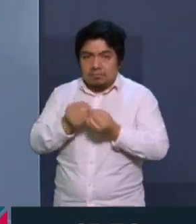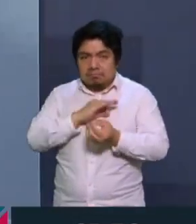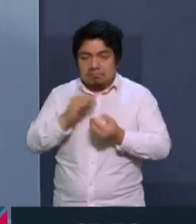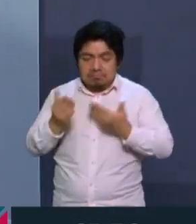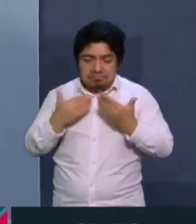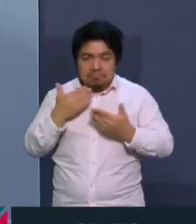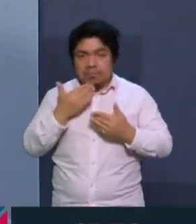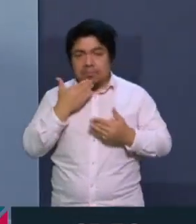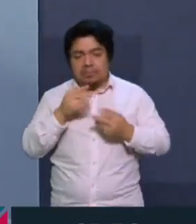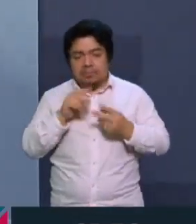vemos por acá la próxima semana.